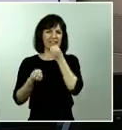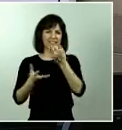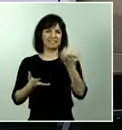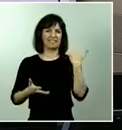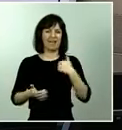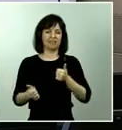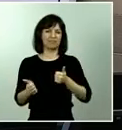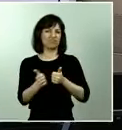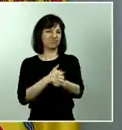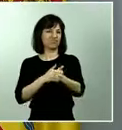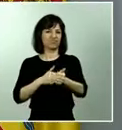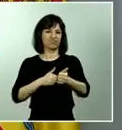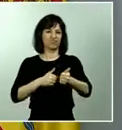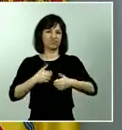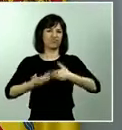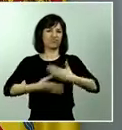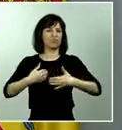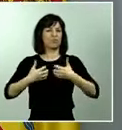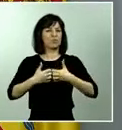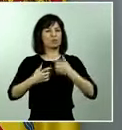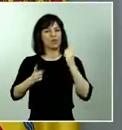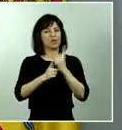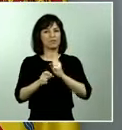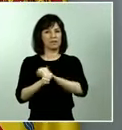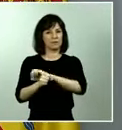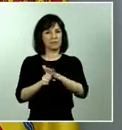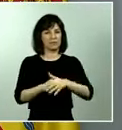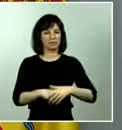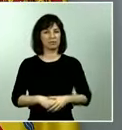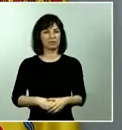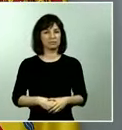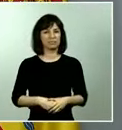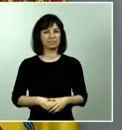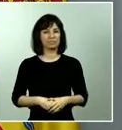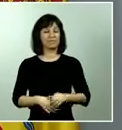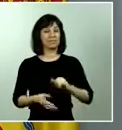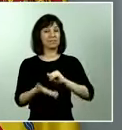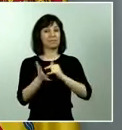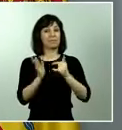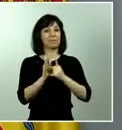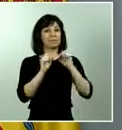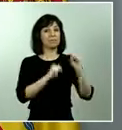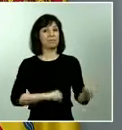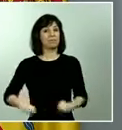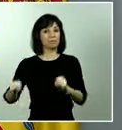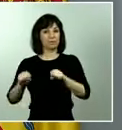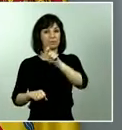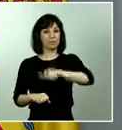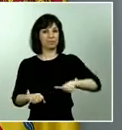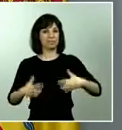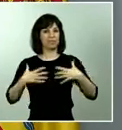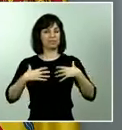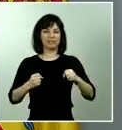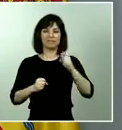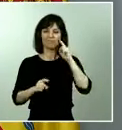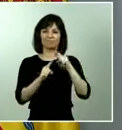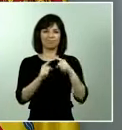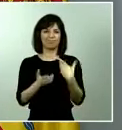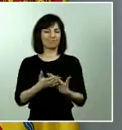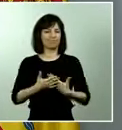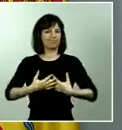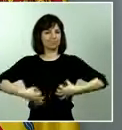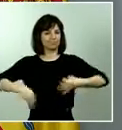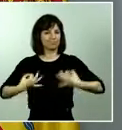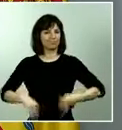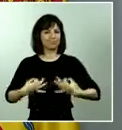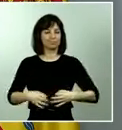el virus. Tenemos un plan de protección del personal sanitario para garantizar su seguridad, para garantizar